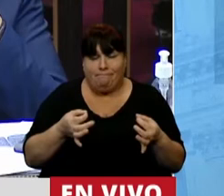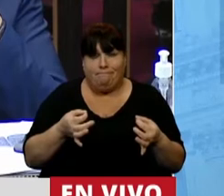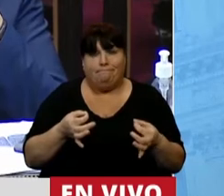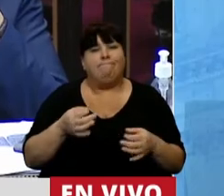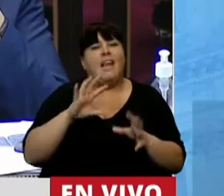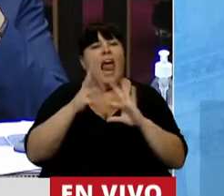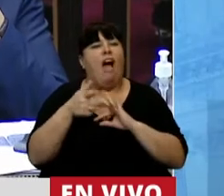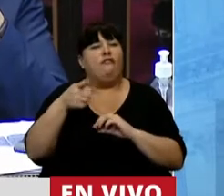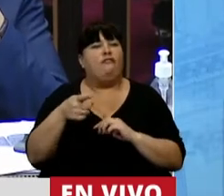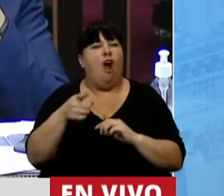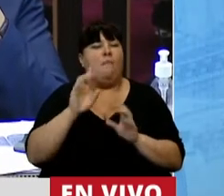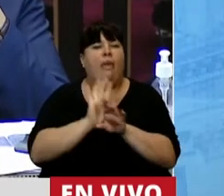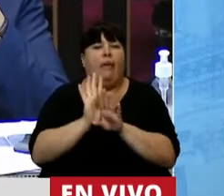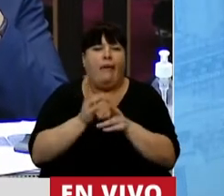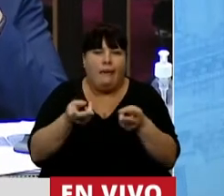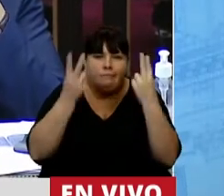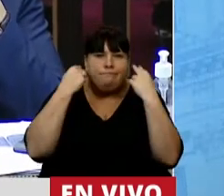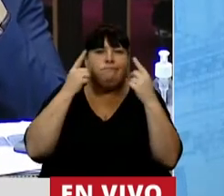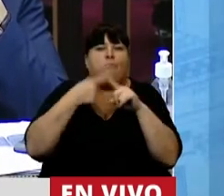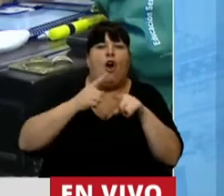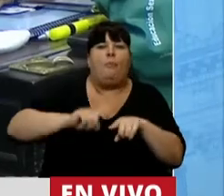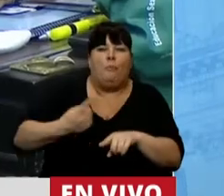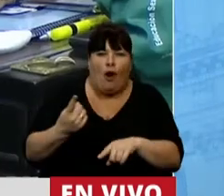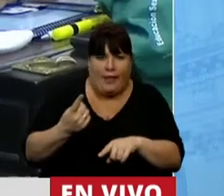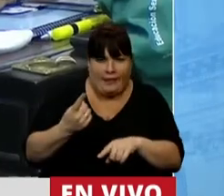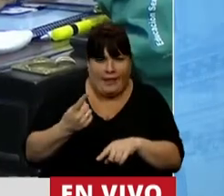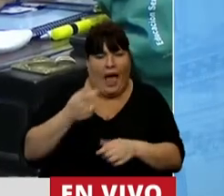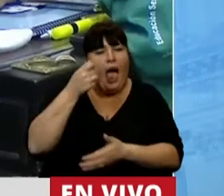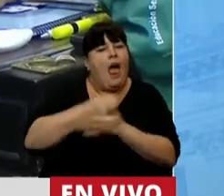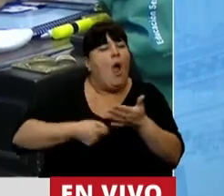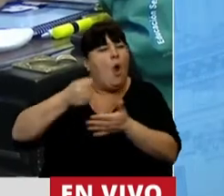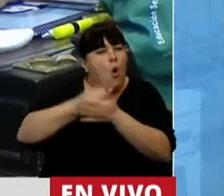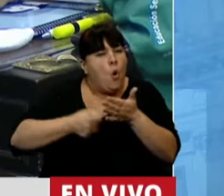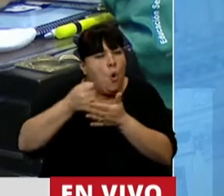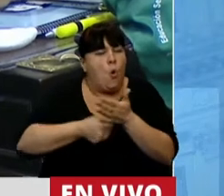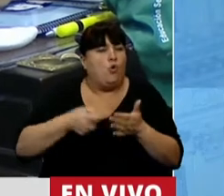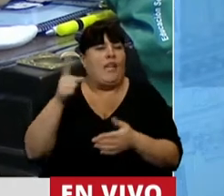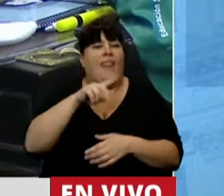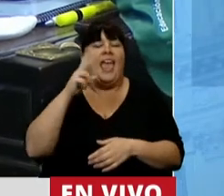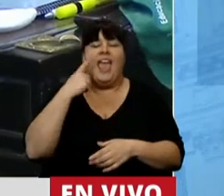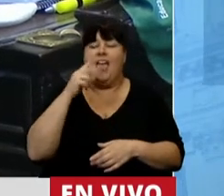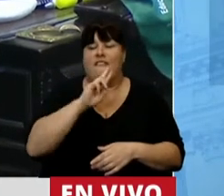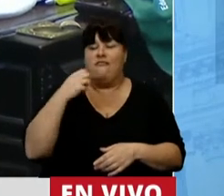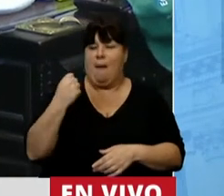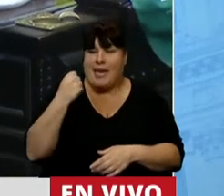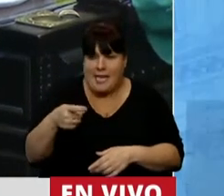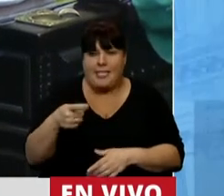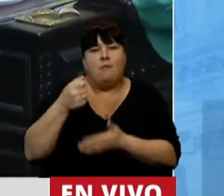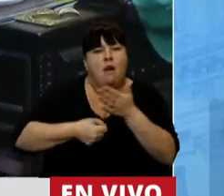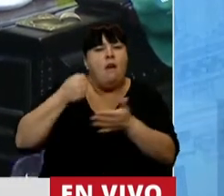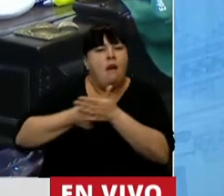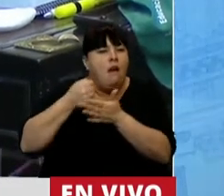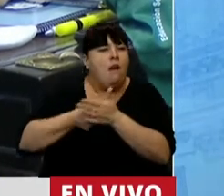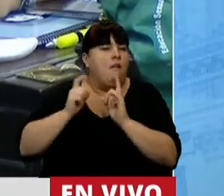mecanismo de una dominación política a la que la lucha de los feminismos viene dando